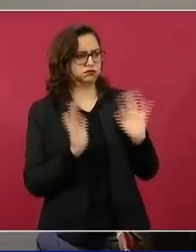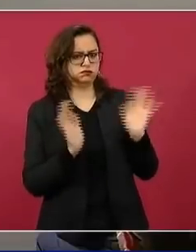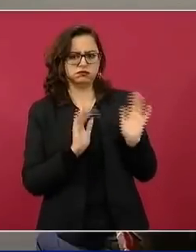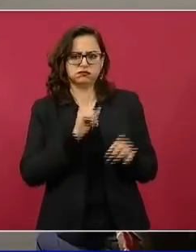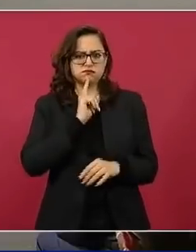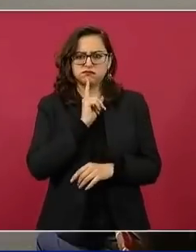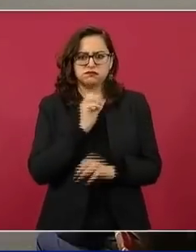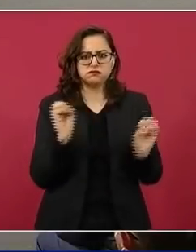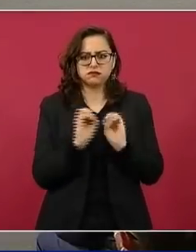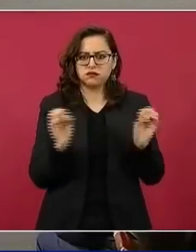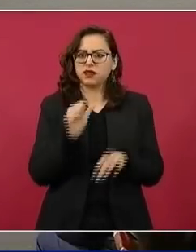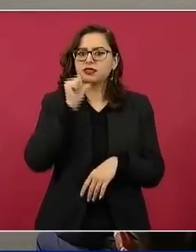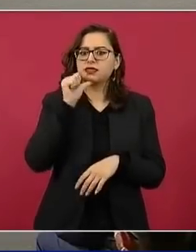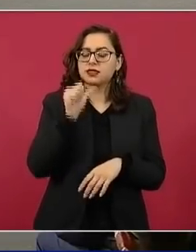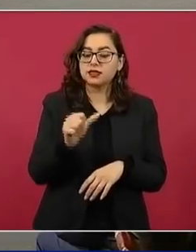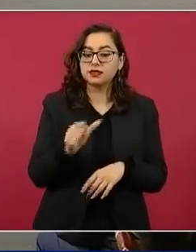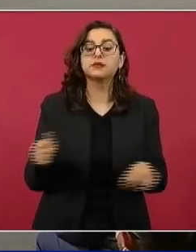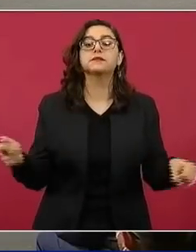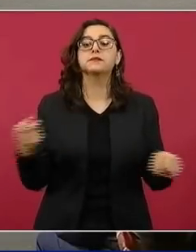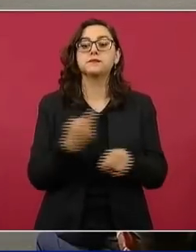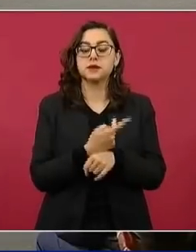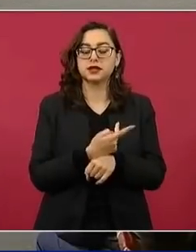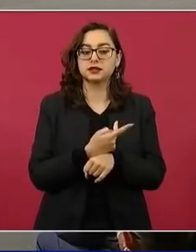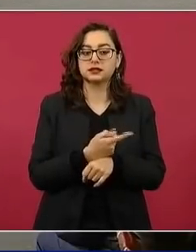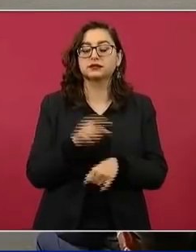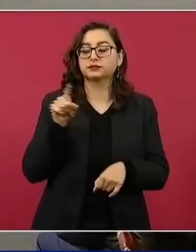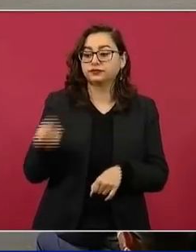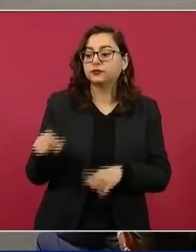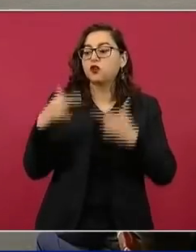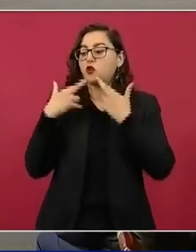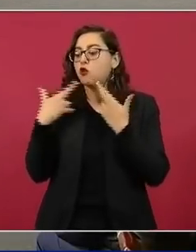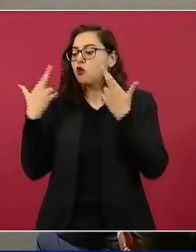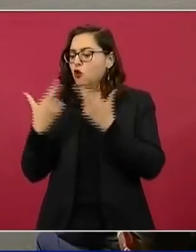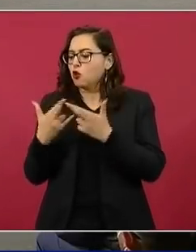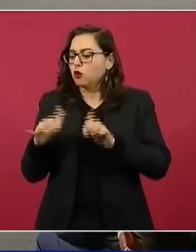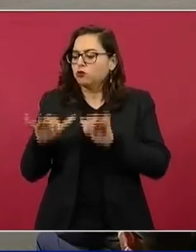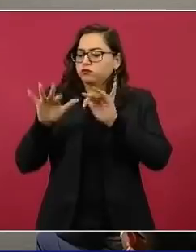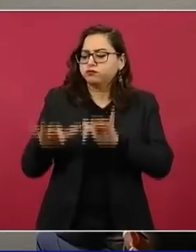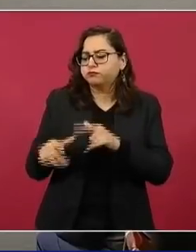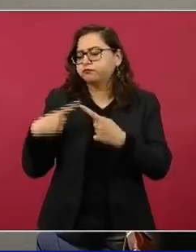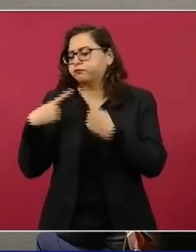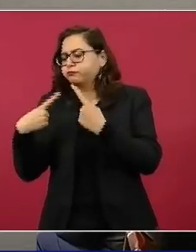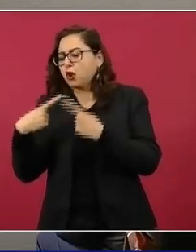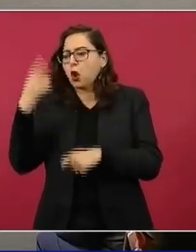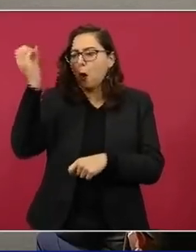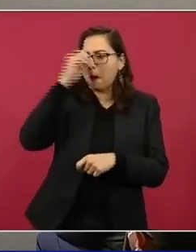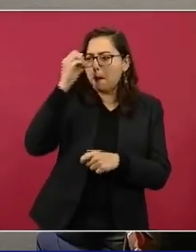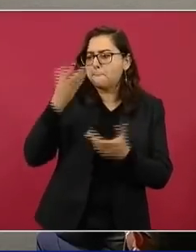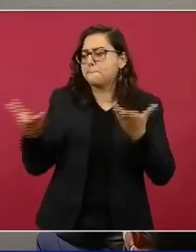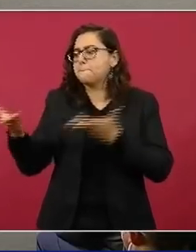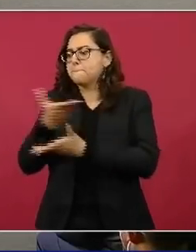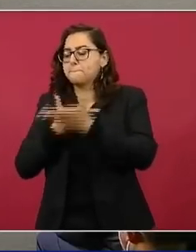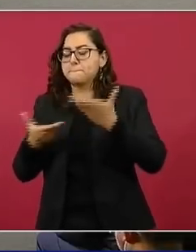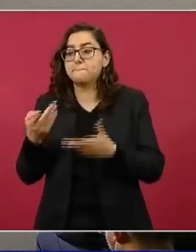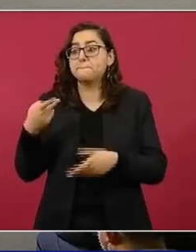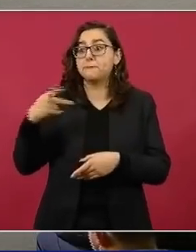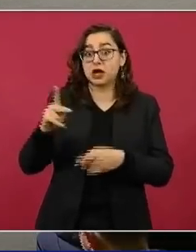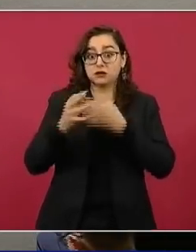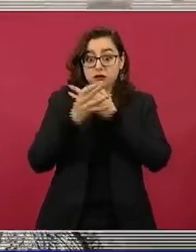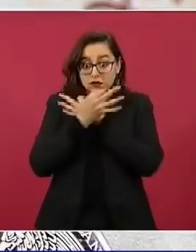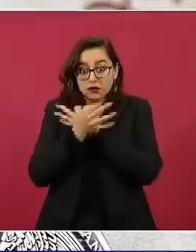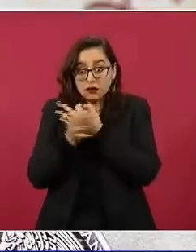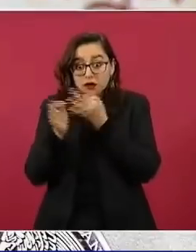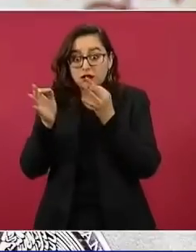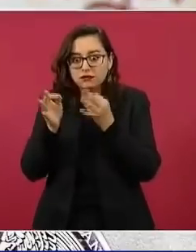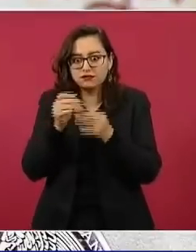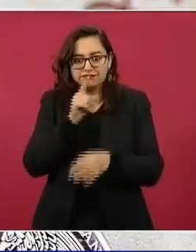una minuta de la reunión donde se discutió el tema y se vertieron distintas opiniones, pero el periódico las presenta en